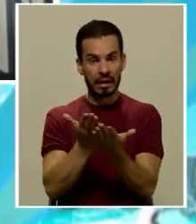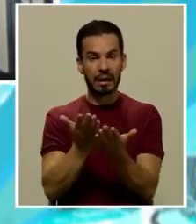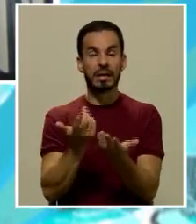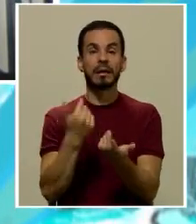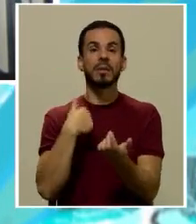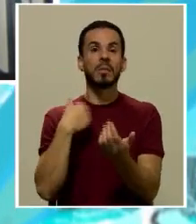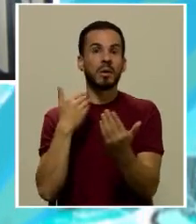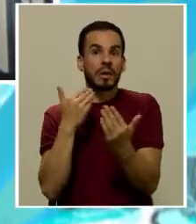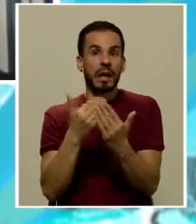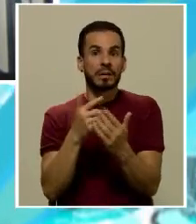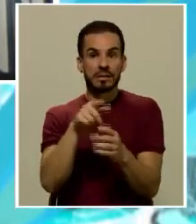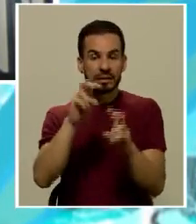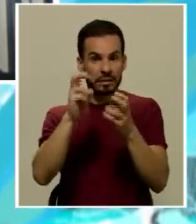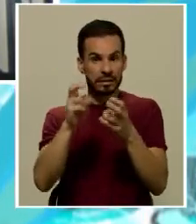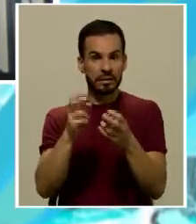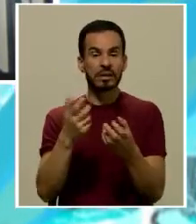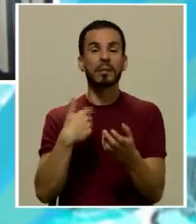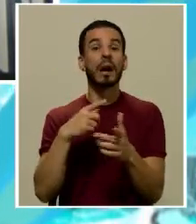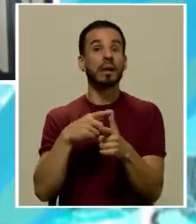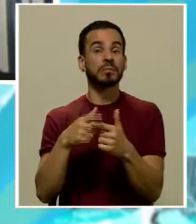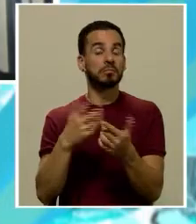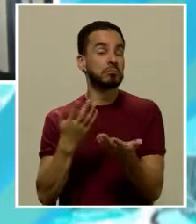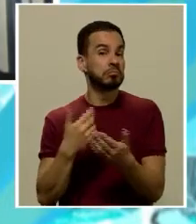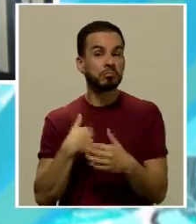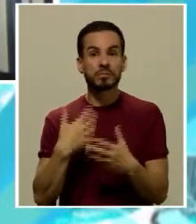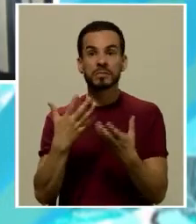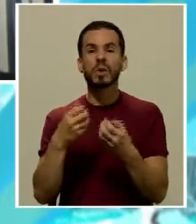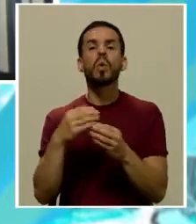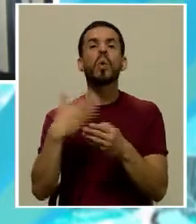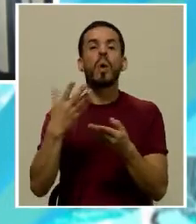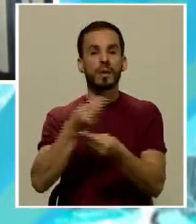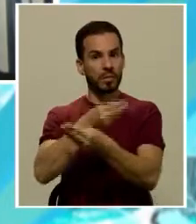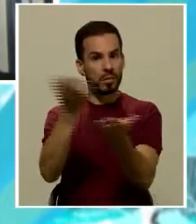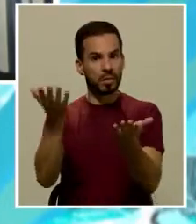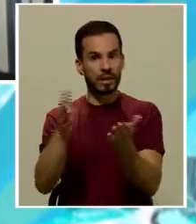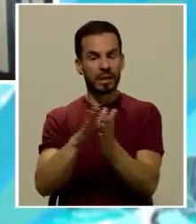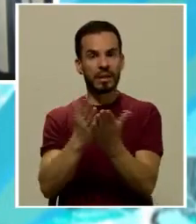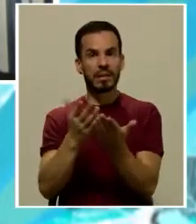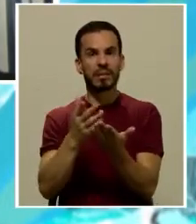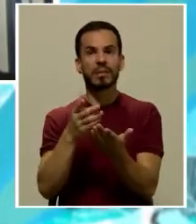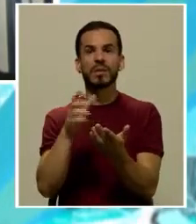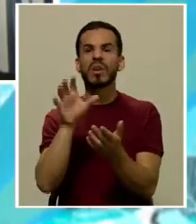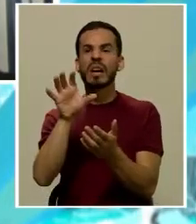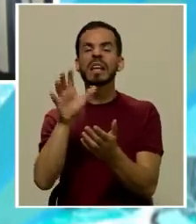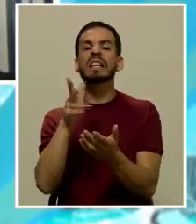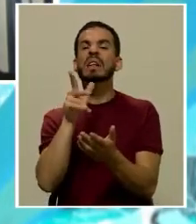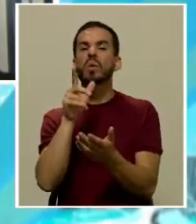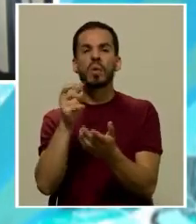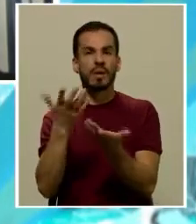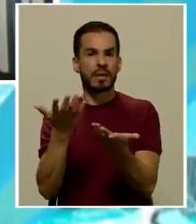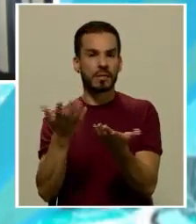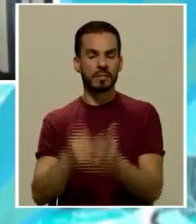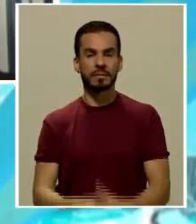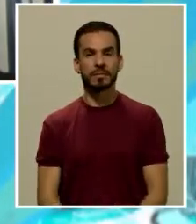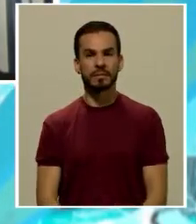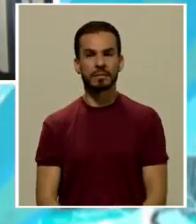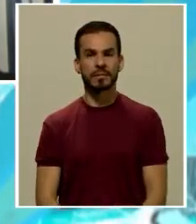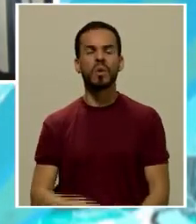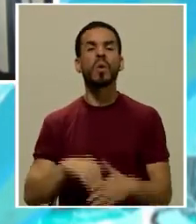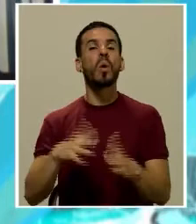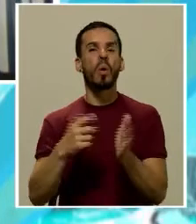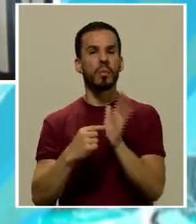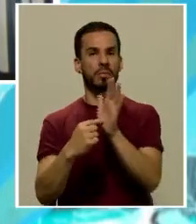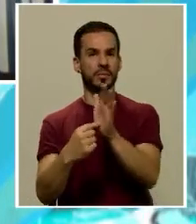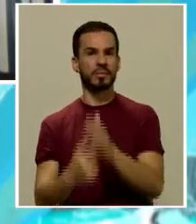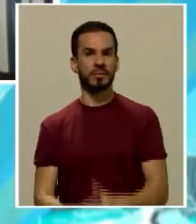acercarse al tema entonces ¿cuándo sale el libro? ¿quién lo publica? ¿qué editorial lo publica? ¿y cómo será la